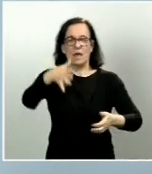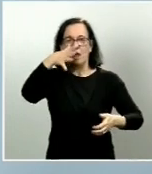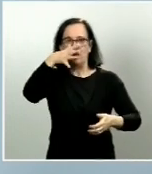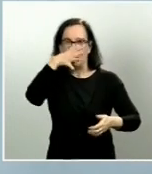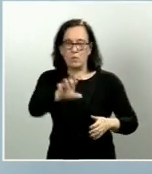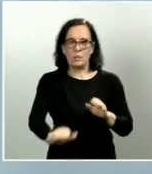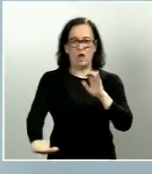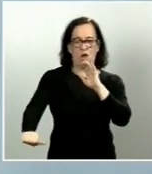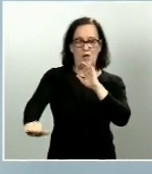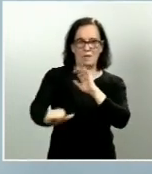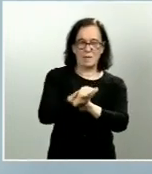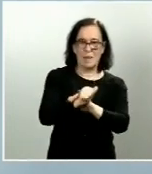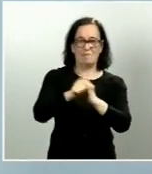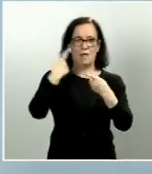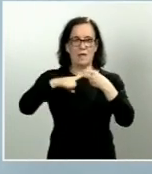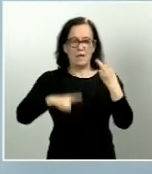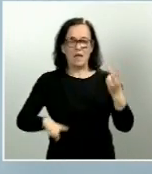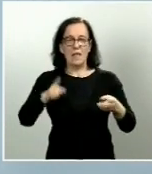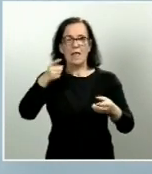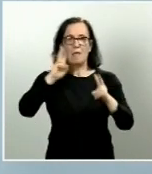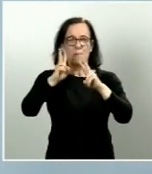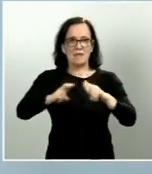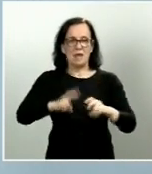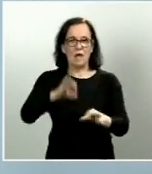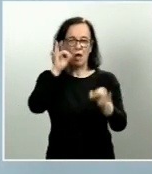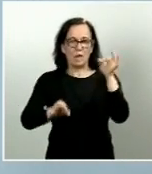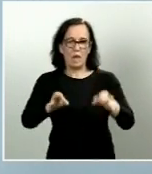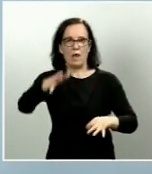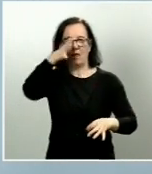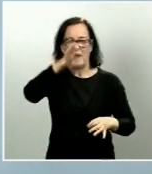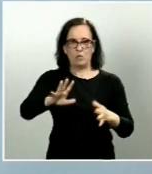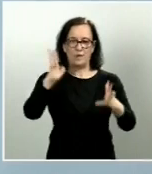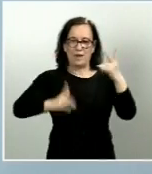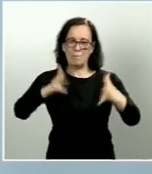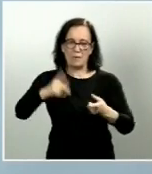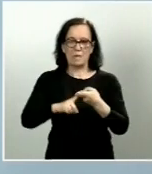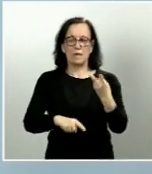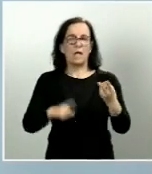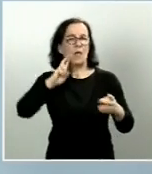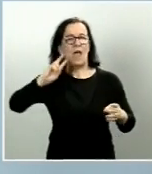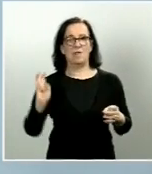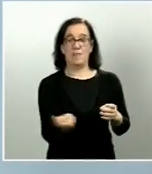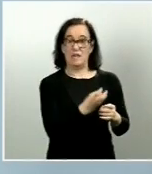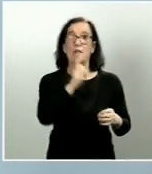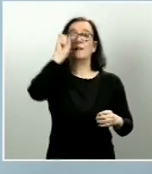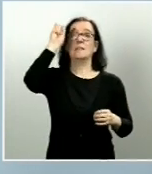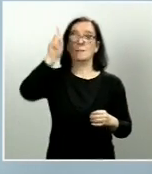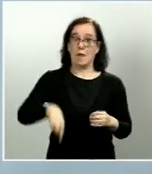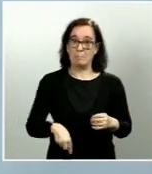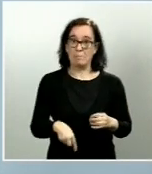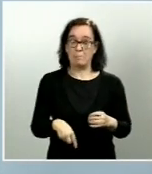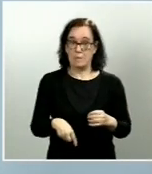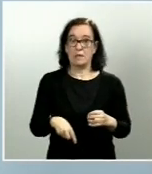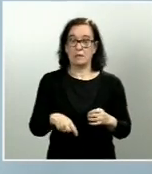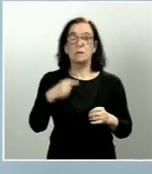investigaciones judicializadas, denuncias administrativas, etc. Y además, también se les